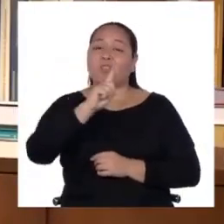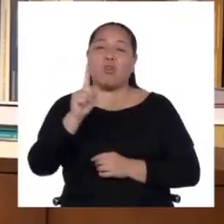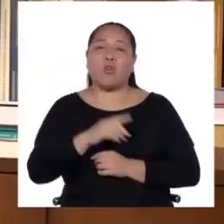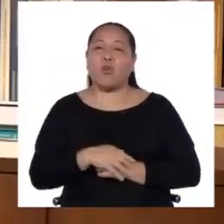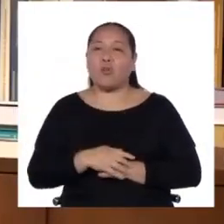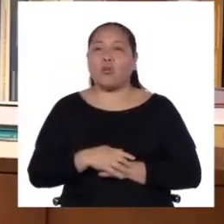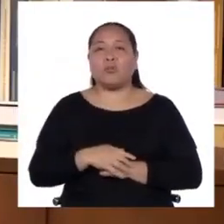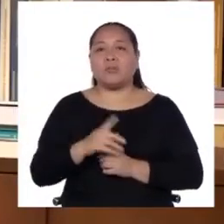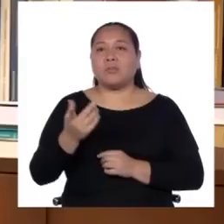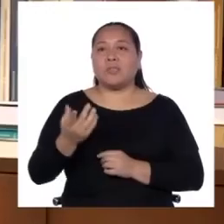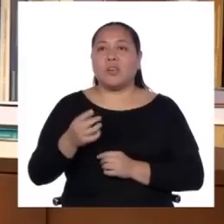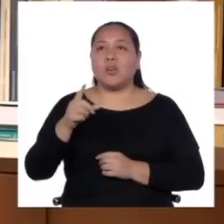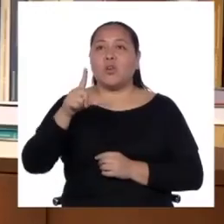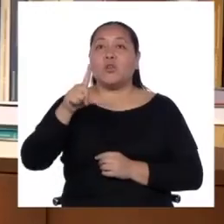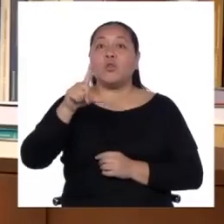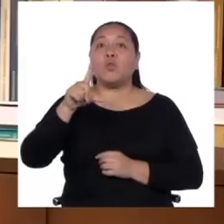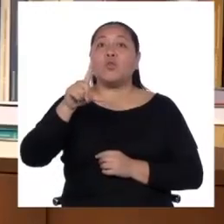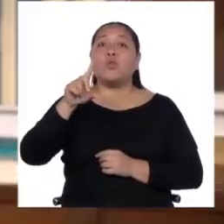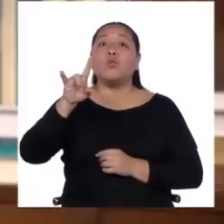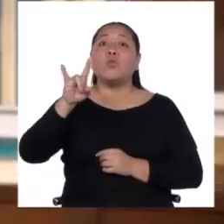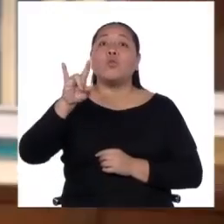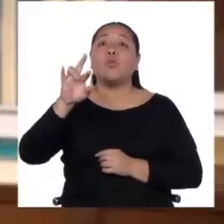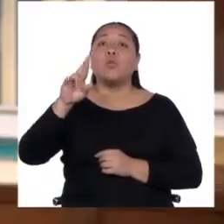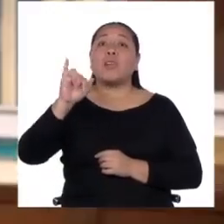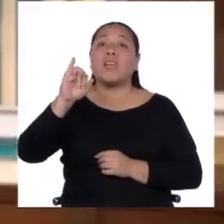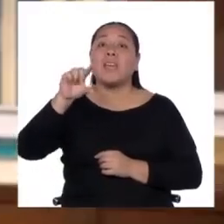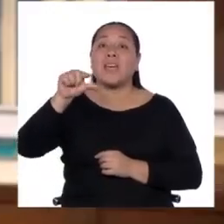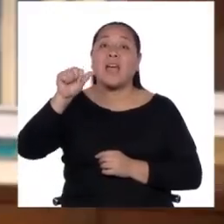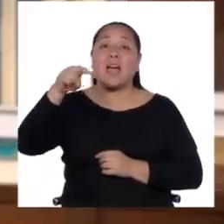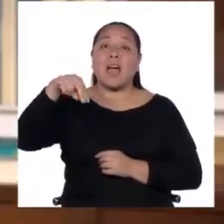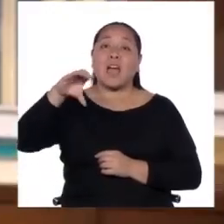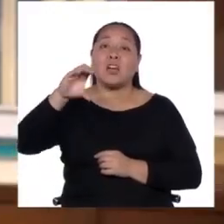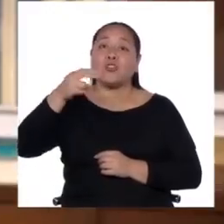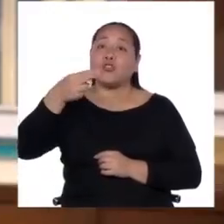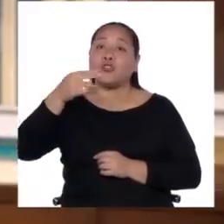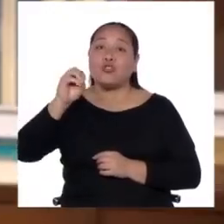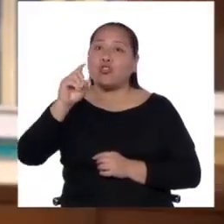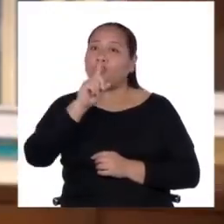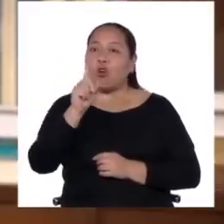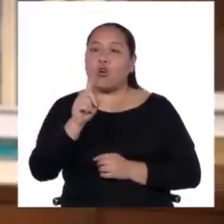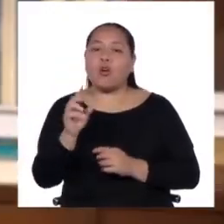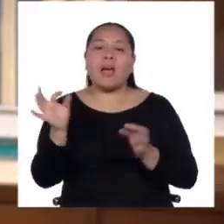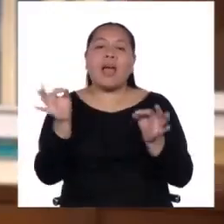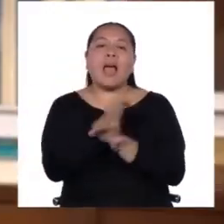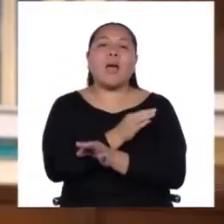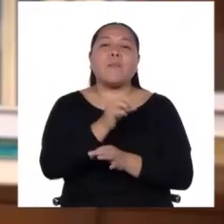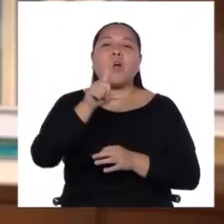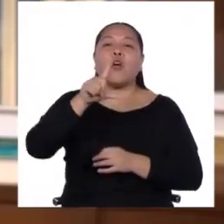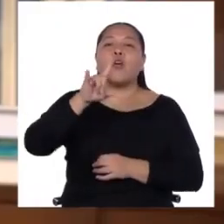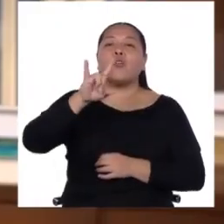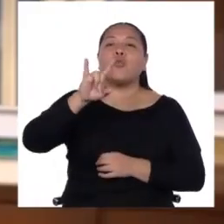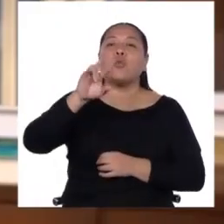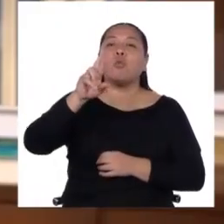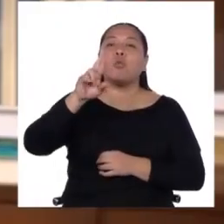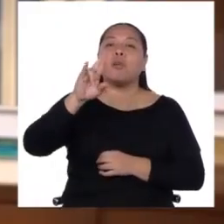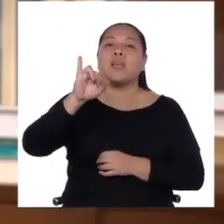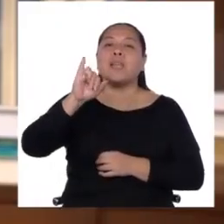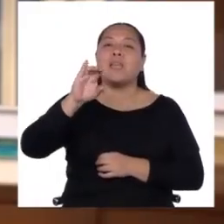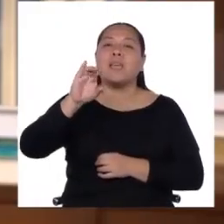Lurigancho no era Lurigancho, sino Luliguancho, en fin, todo era con L porque había un sustrato aymara que